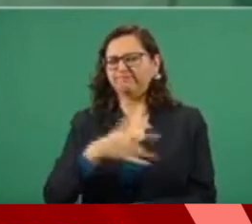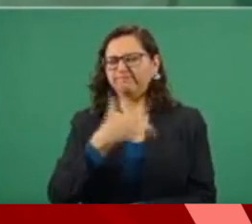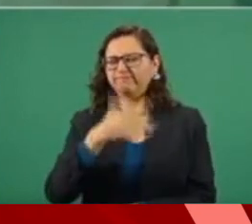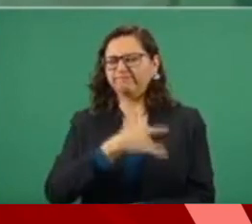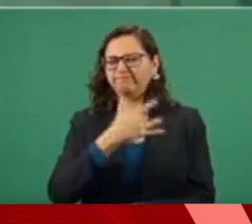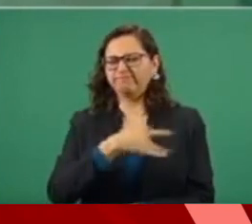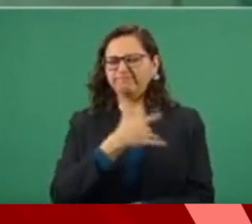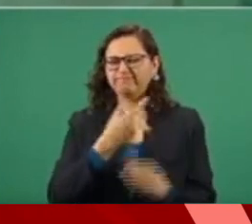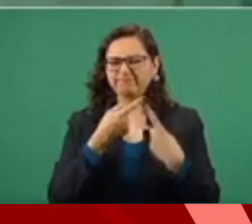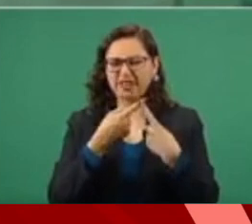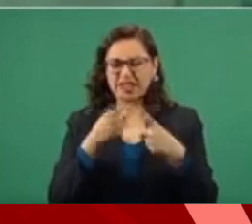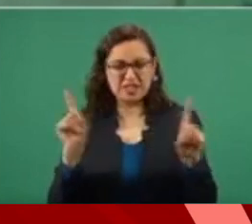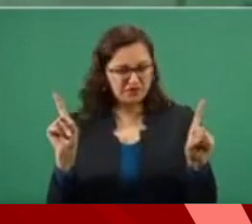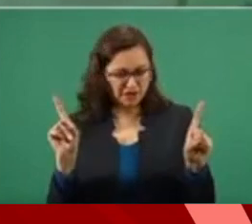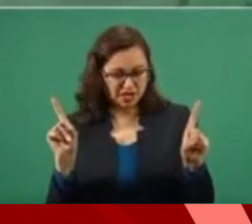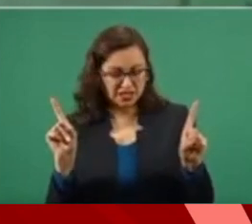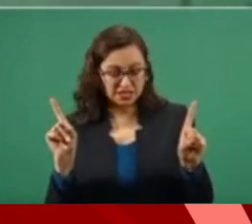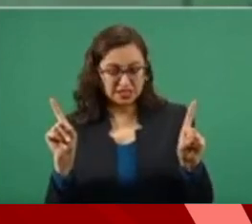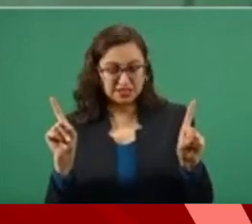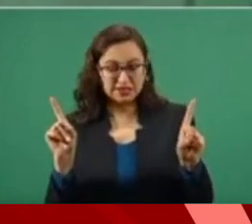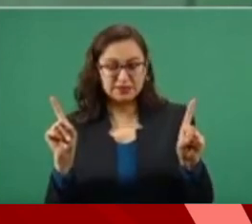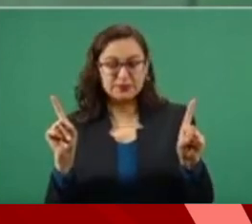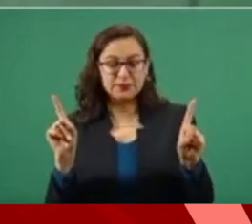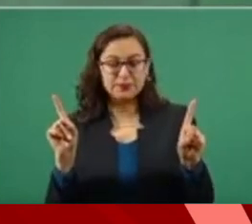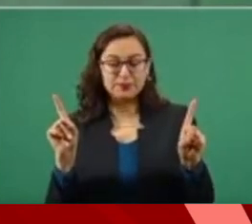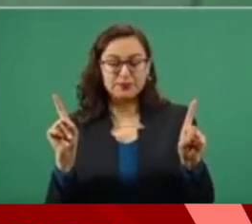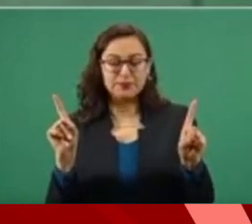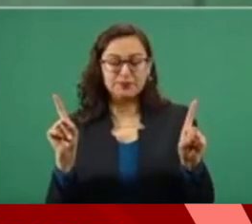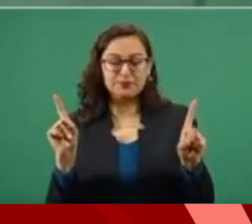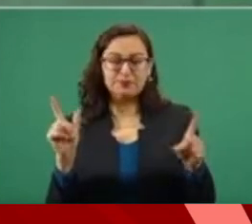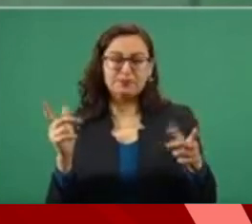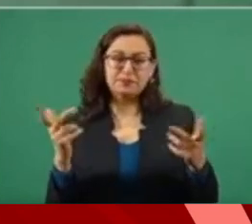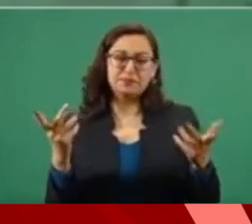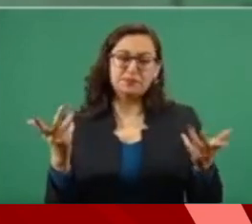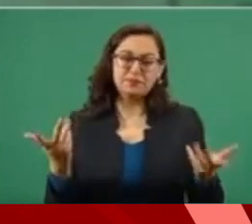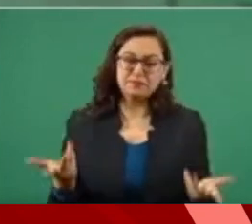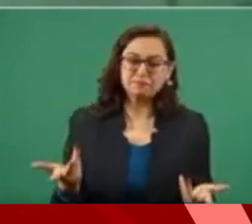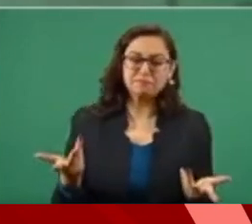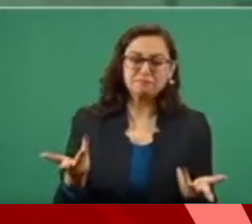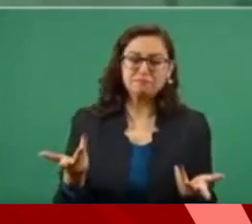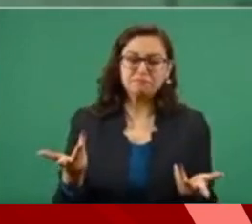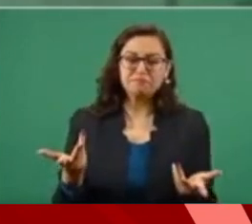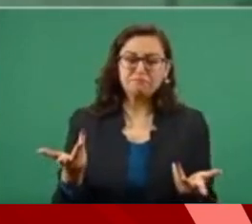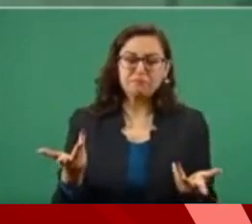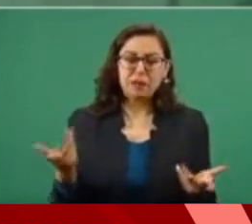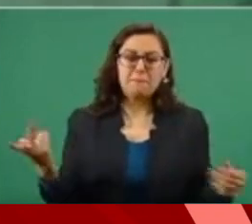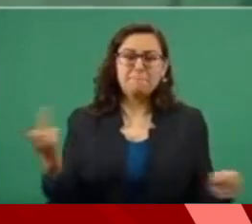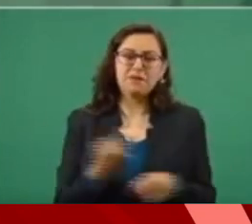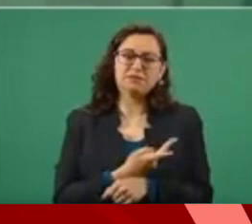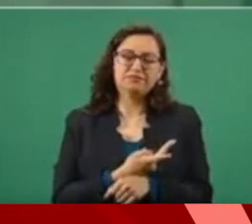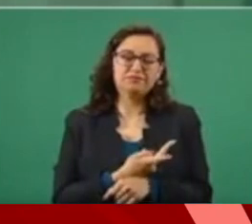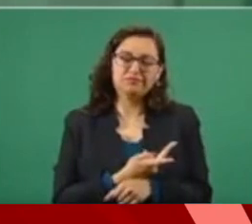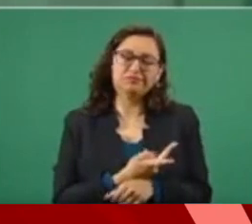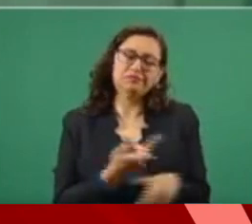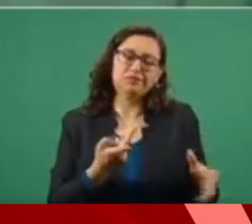una actitud politiquera,